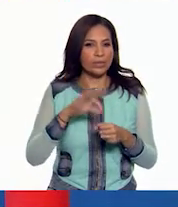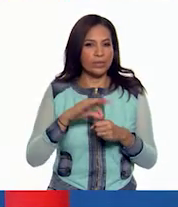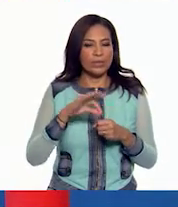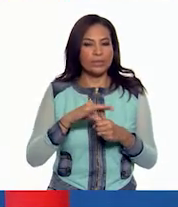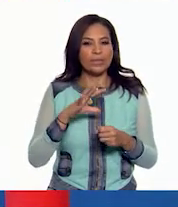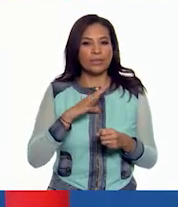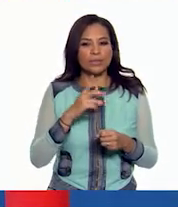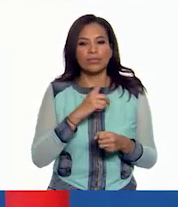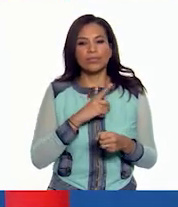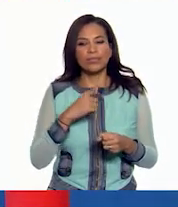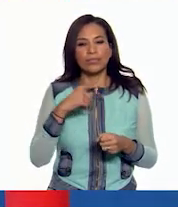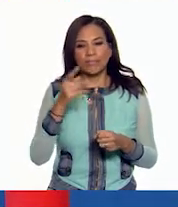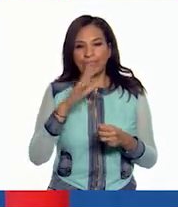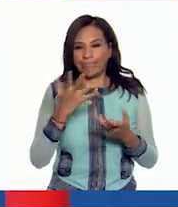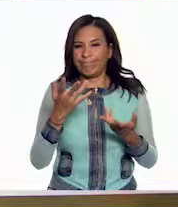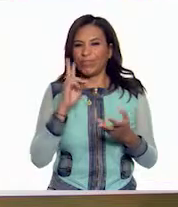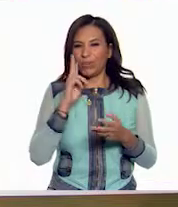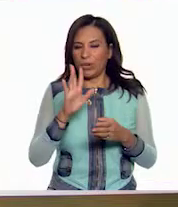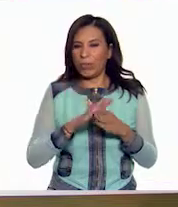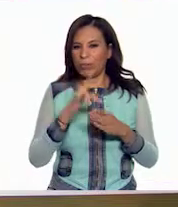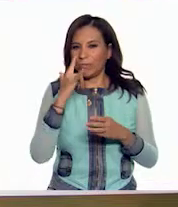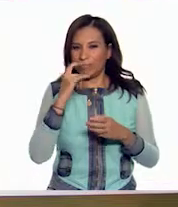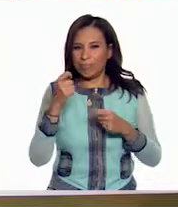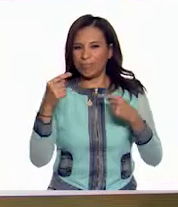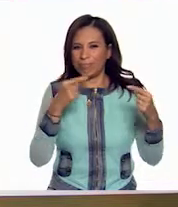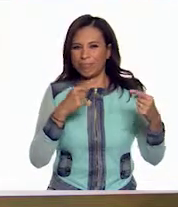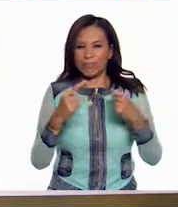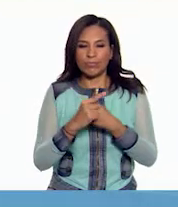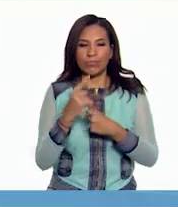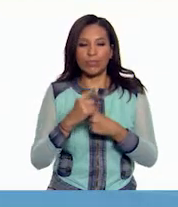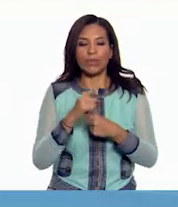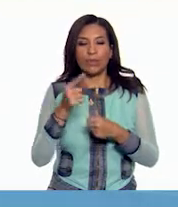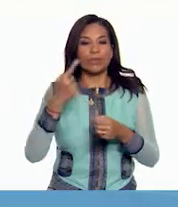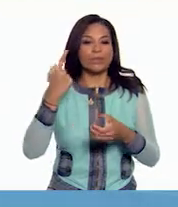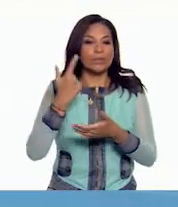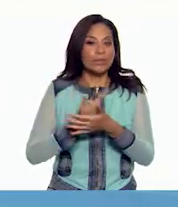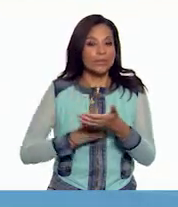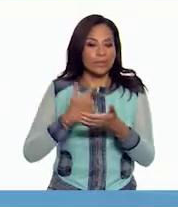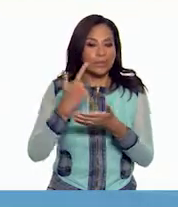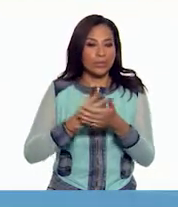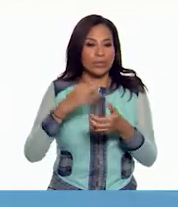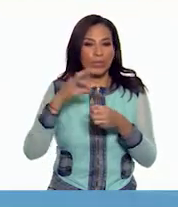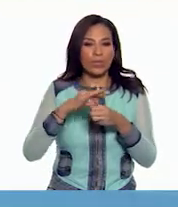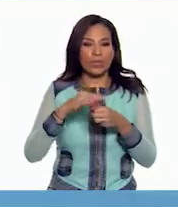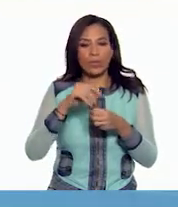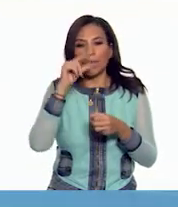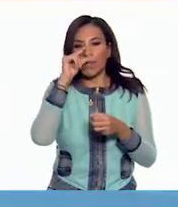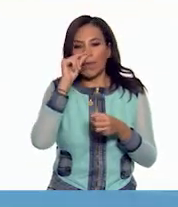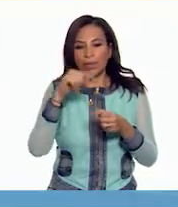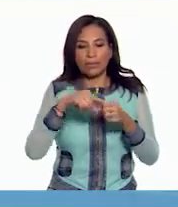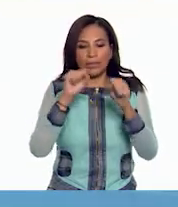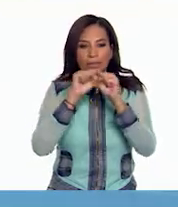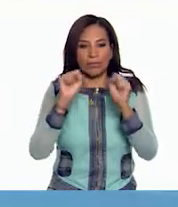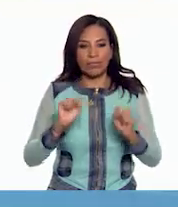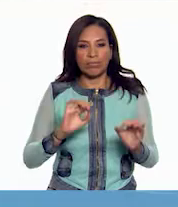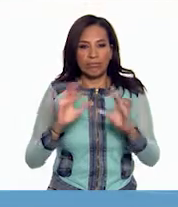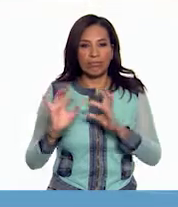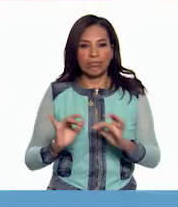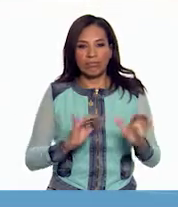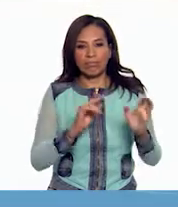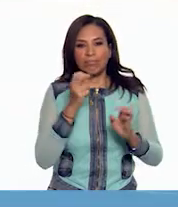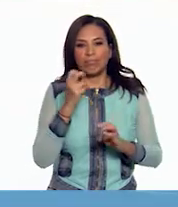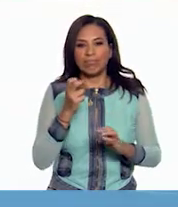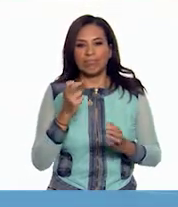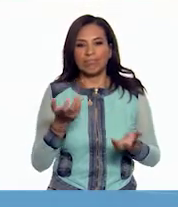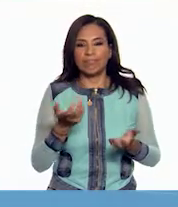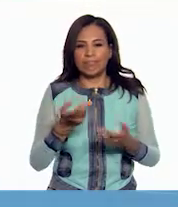habían sido controvertidas? Sí, porque durante el conteo de votos se presentó una falla en el sistema de cómputo y eso